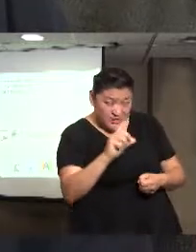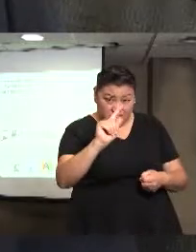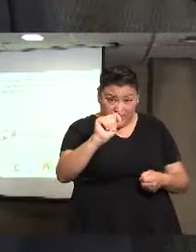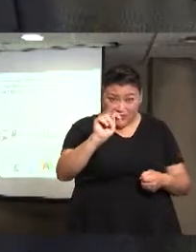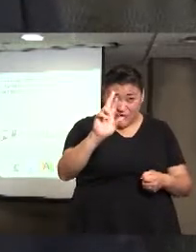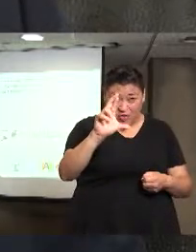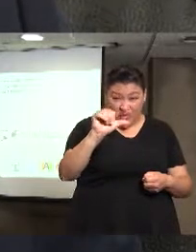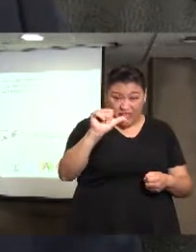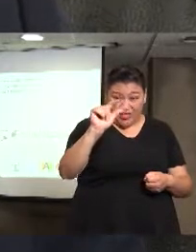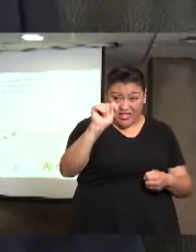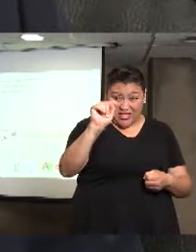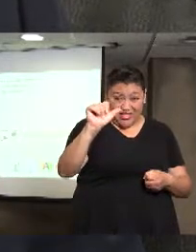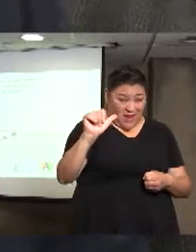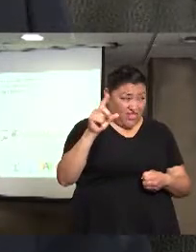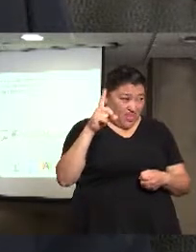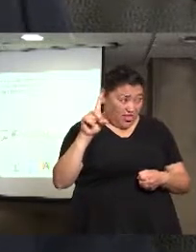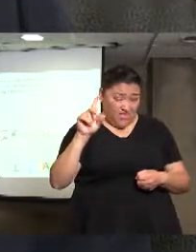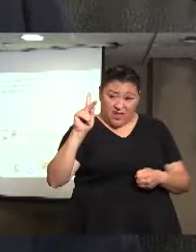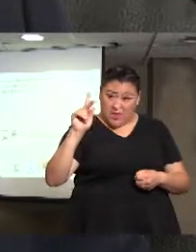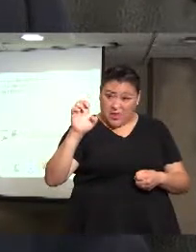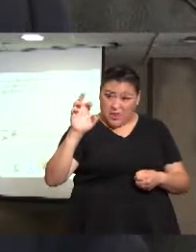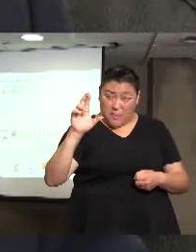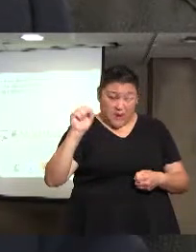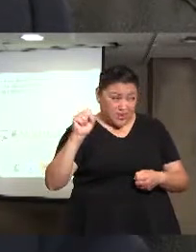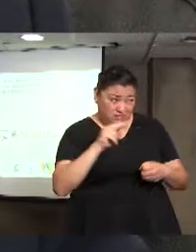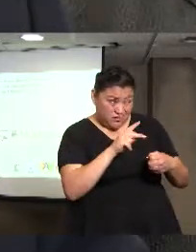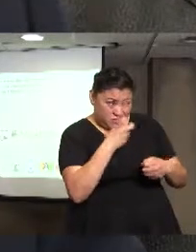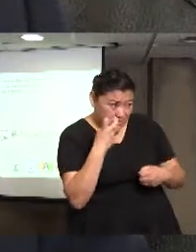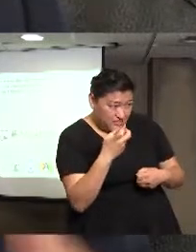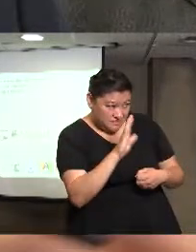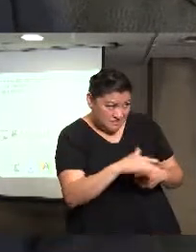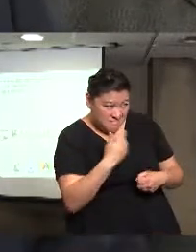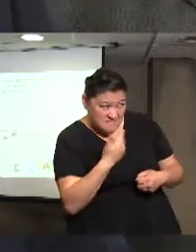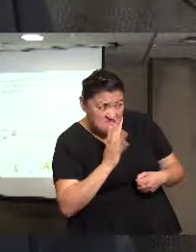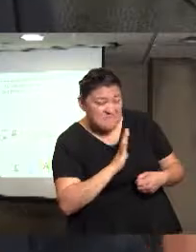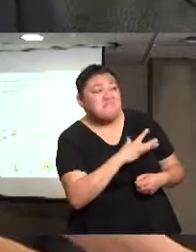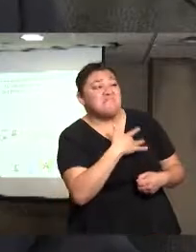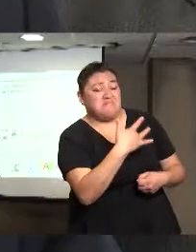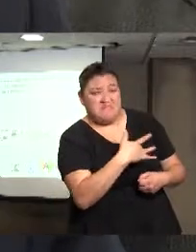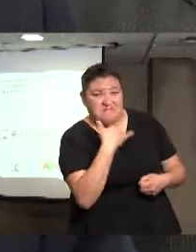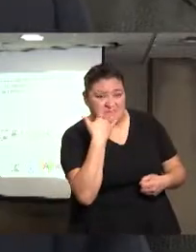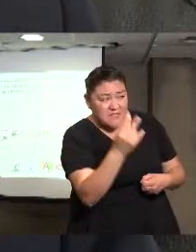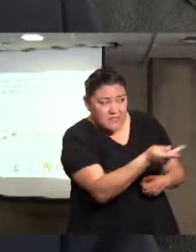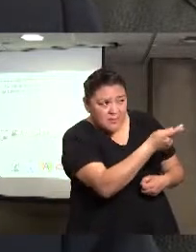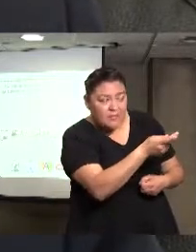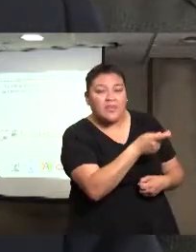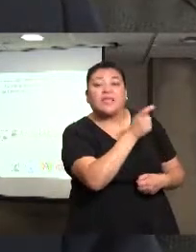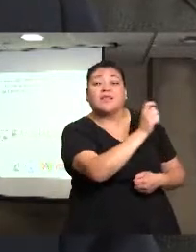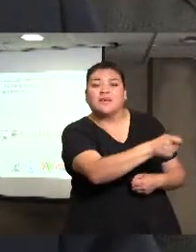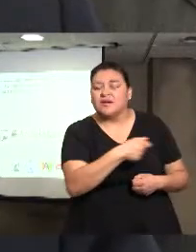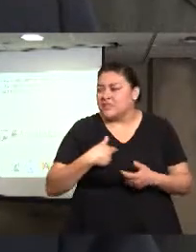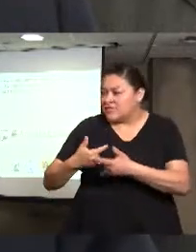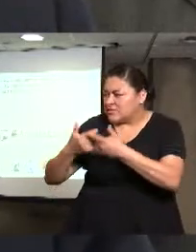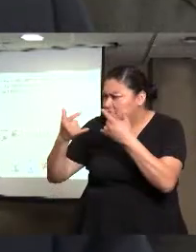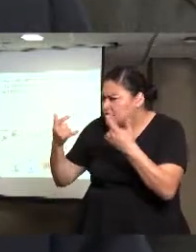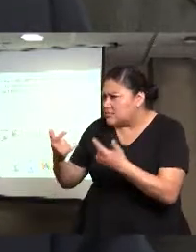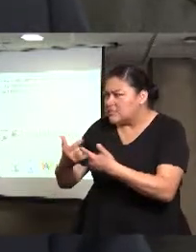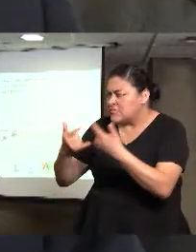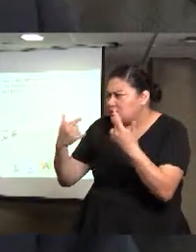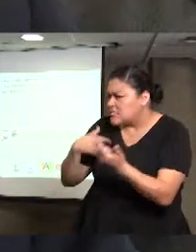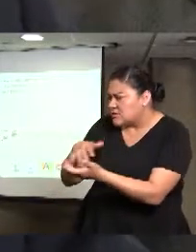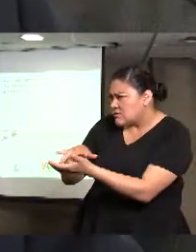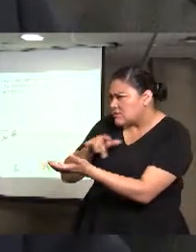que podría tener esas tendencias, o esos tintes, este delito, entonces también vamos conociendo, sobre casos, sobre otro tipo de